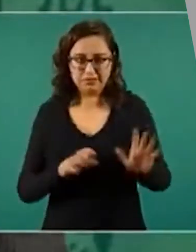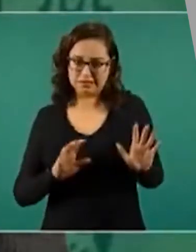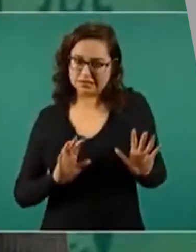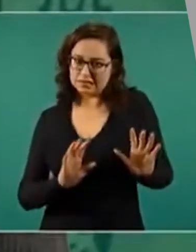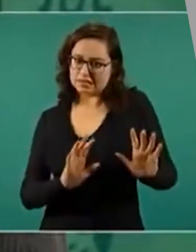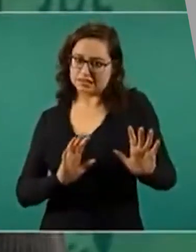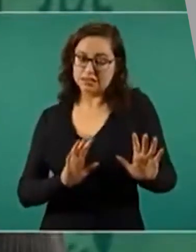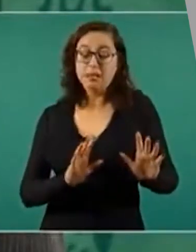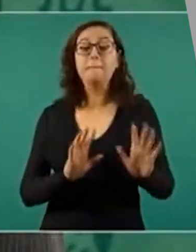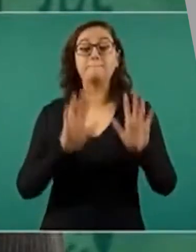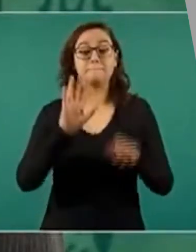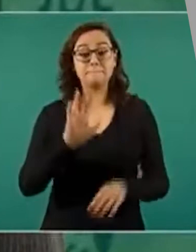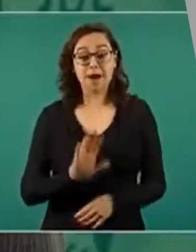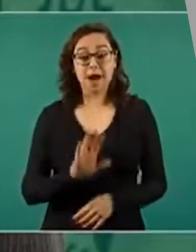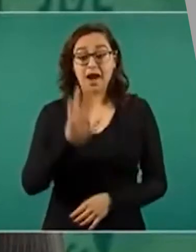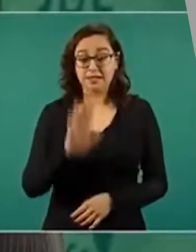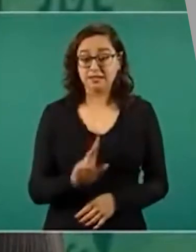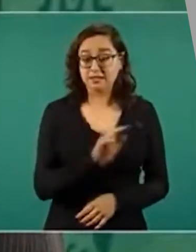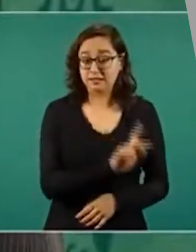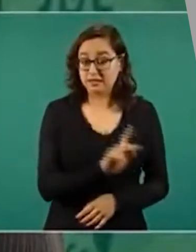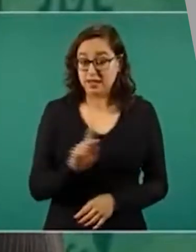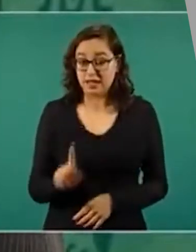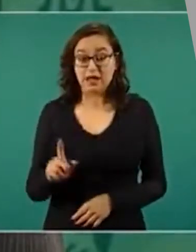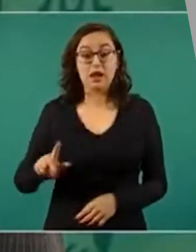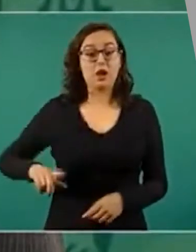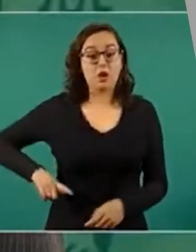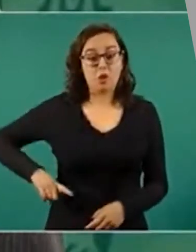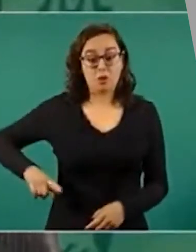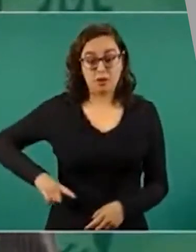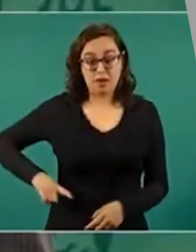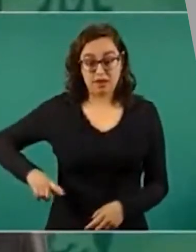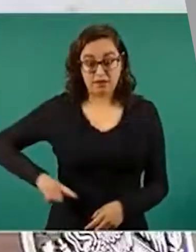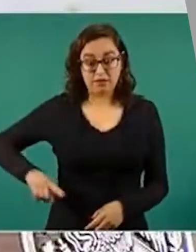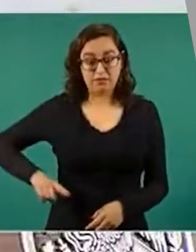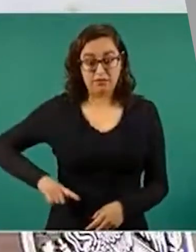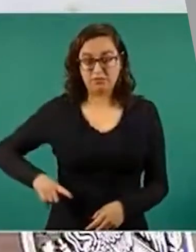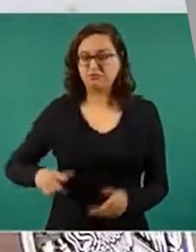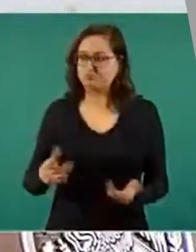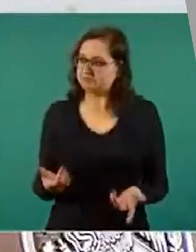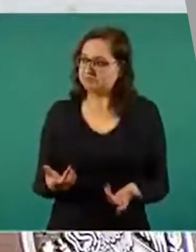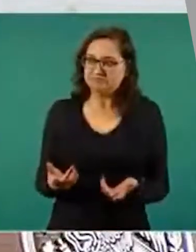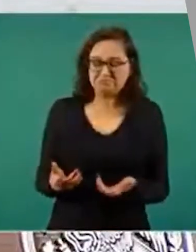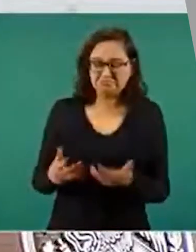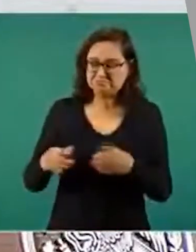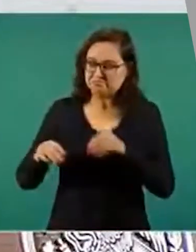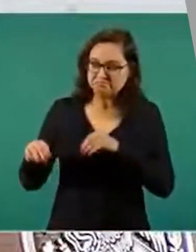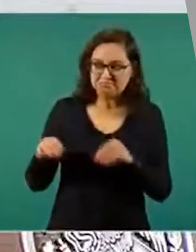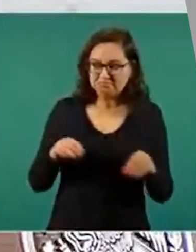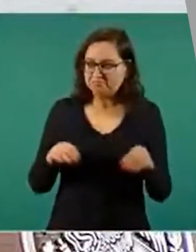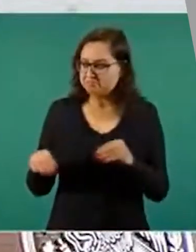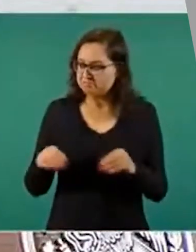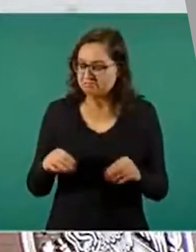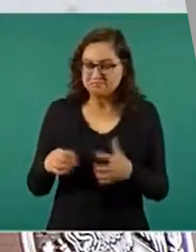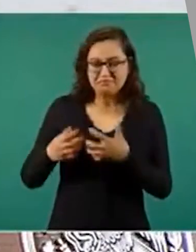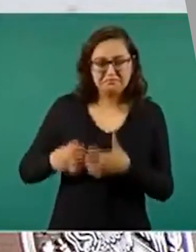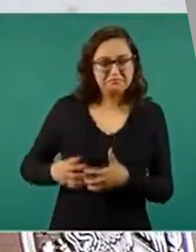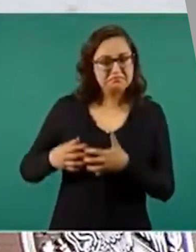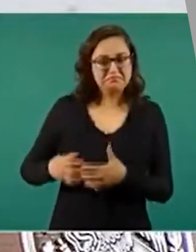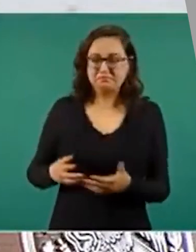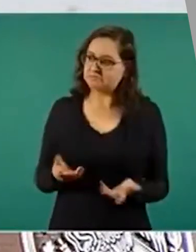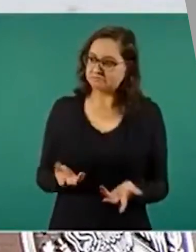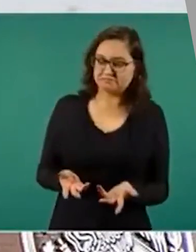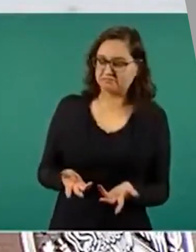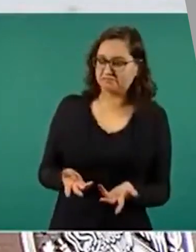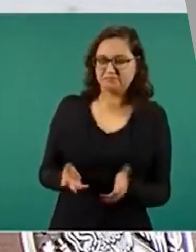tenemos que ayudar, porque entre otros problemas